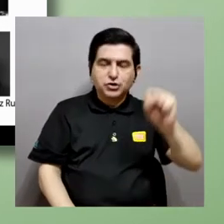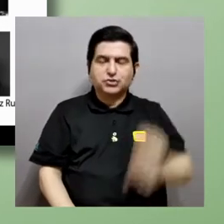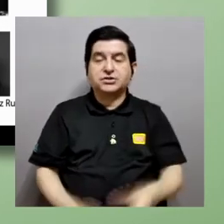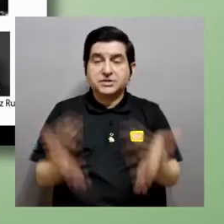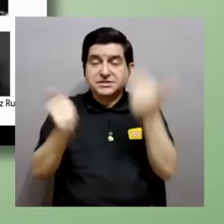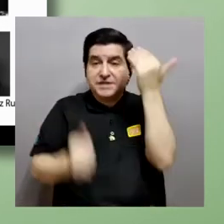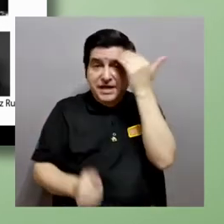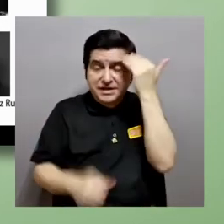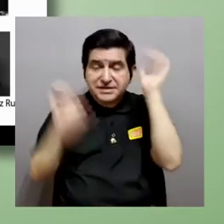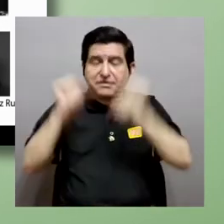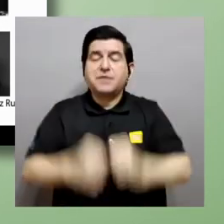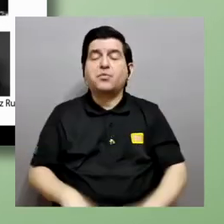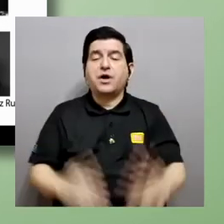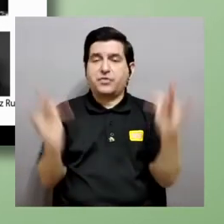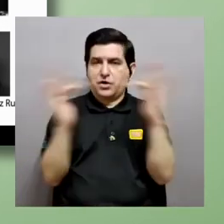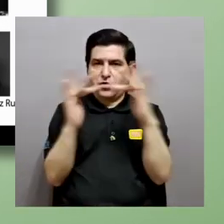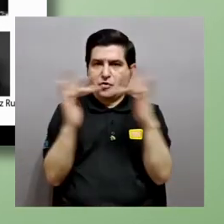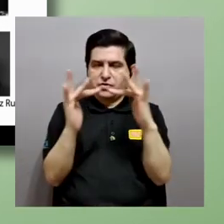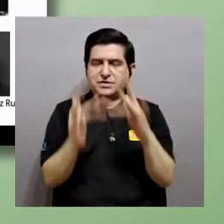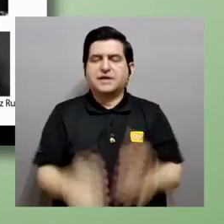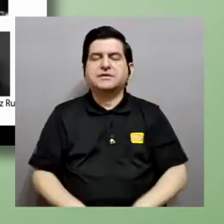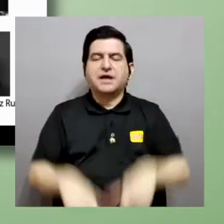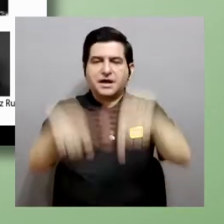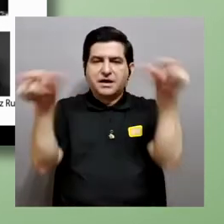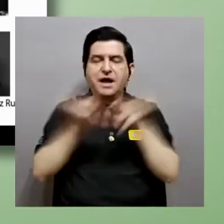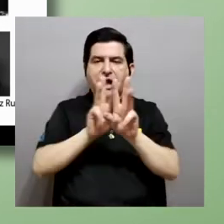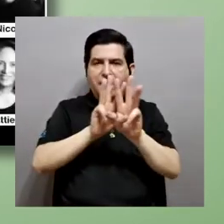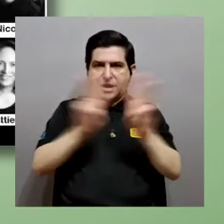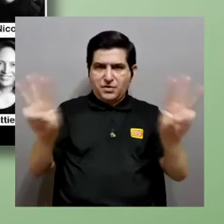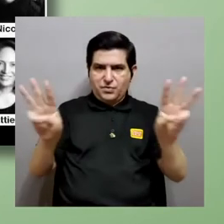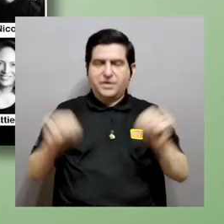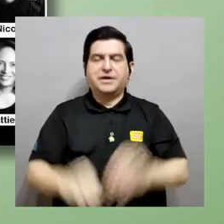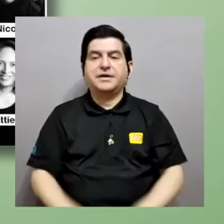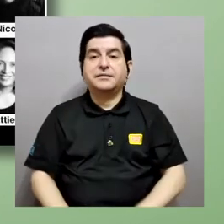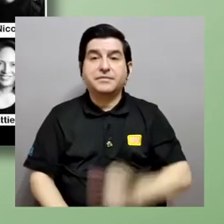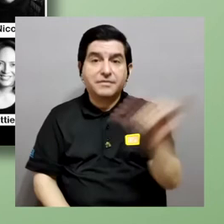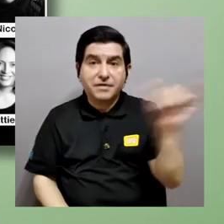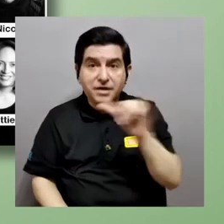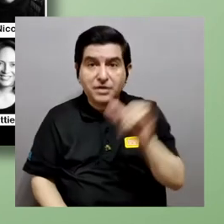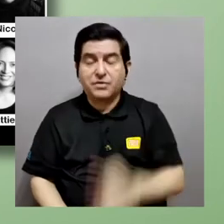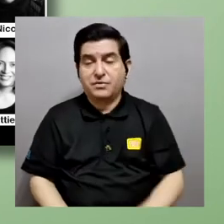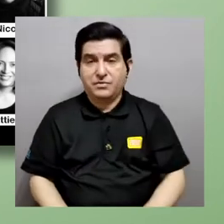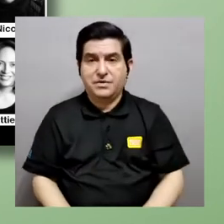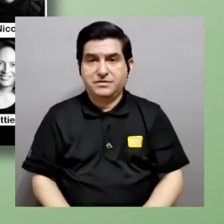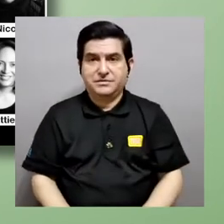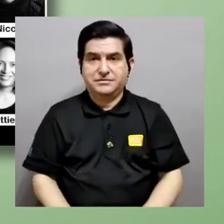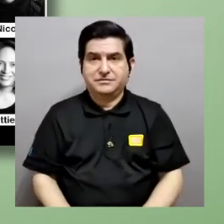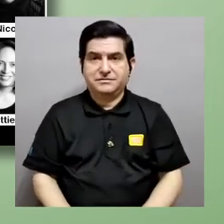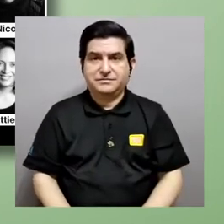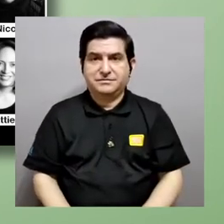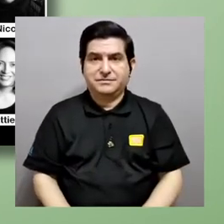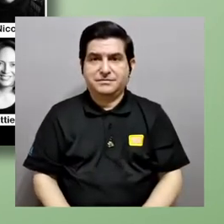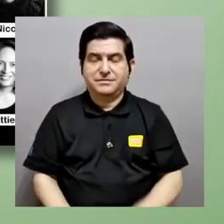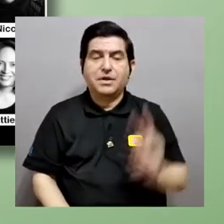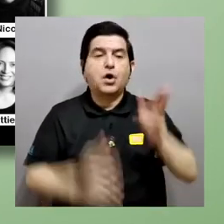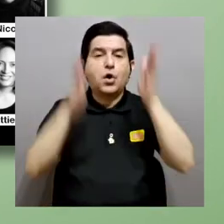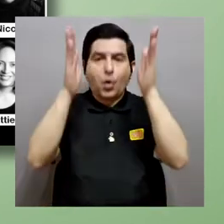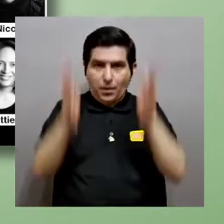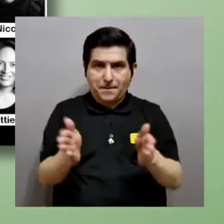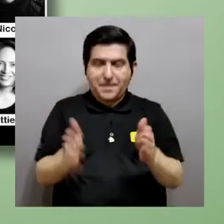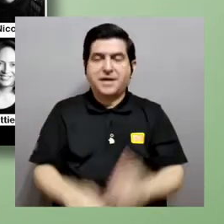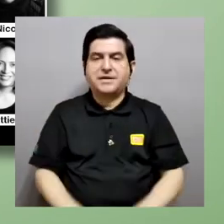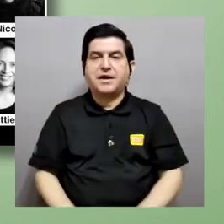del proyecto pueden escribirnos o pueden accesar nuestra página web y también a mis